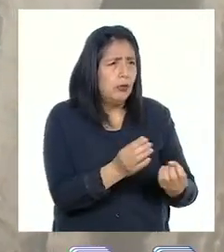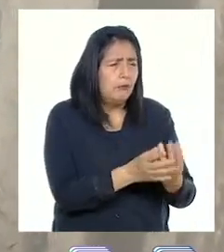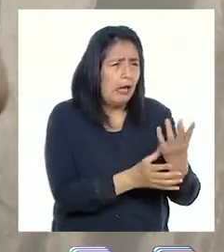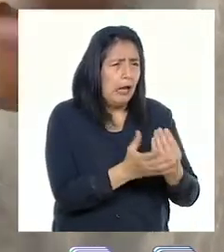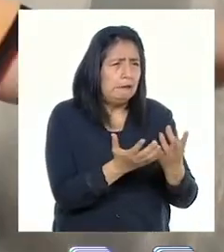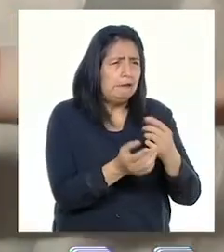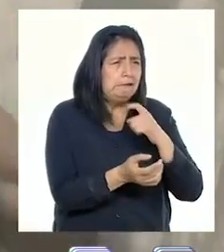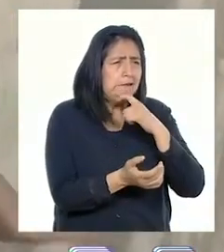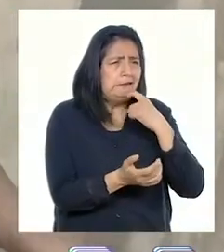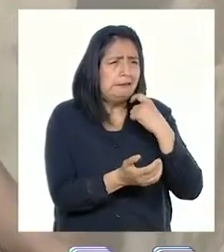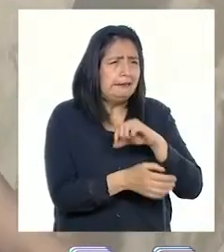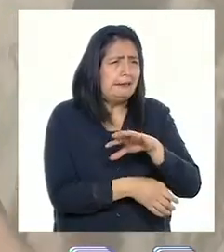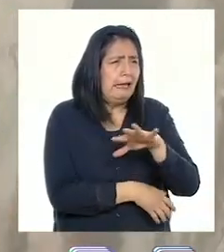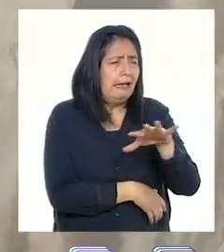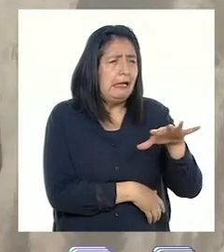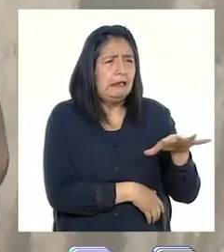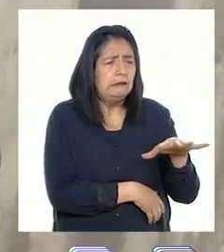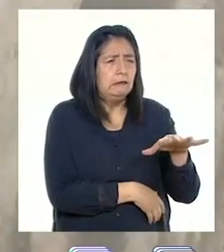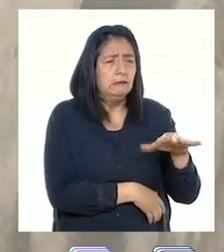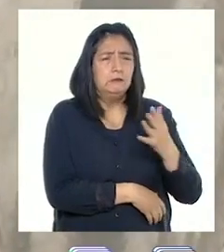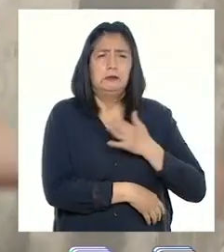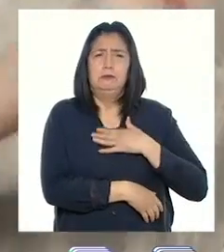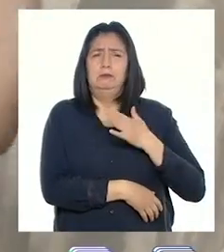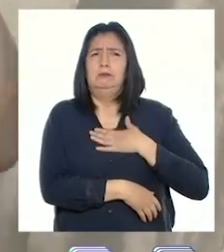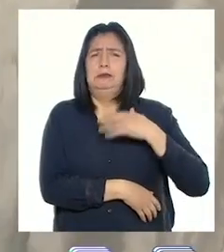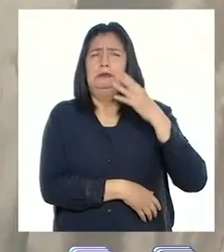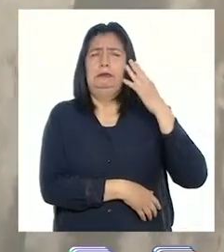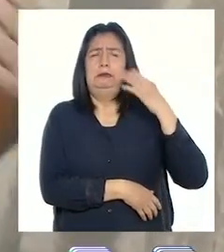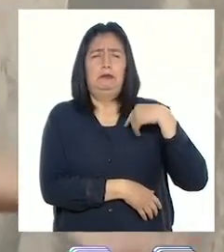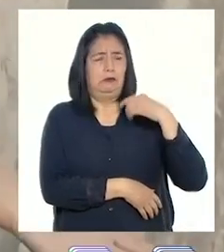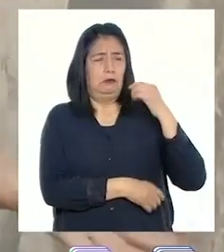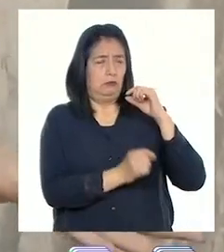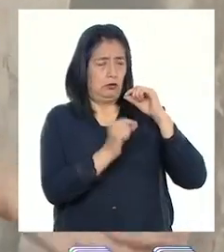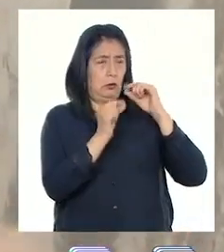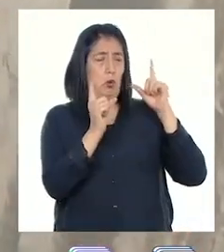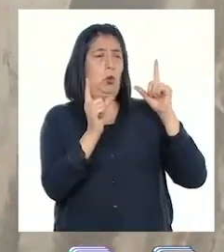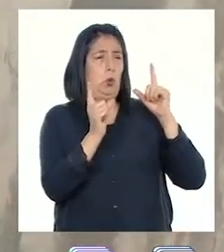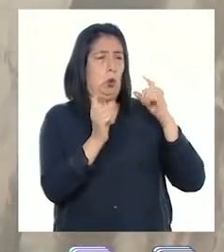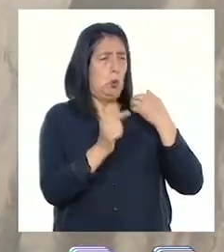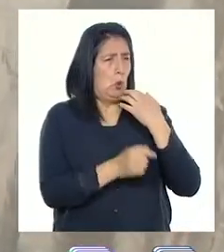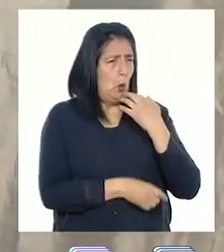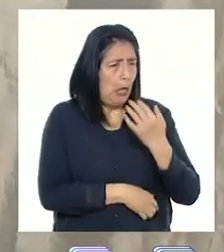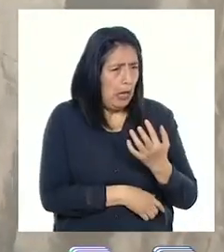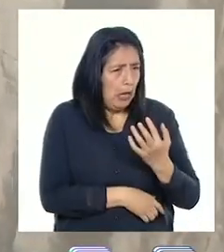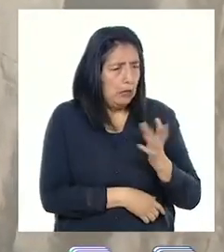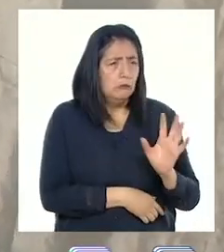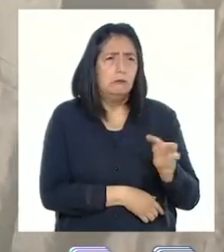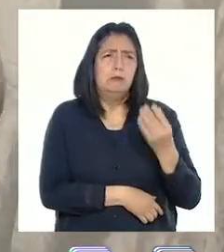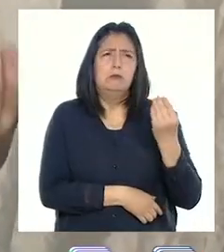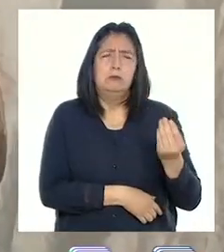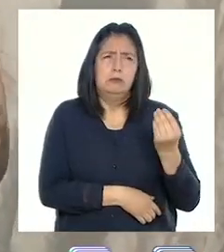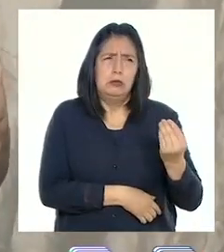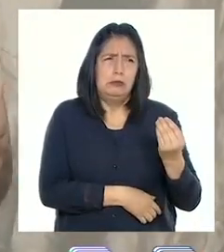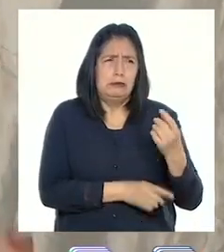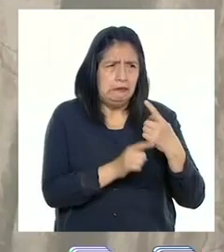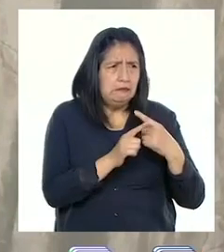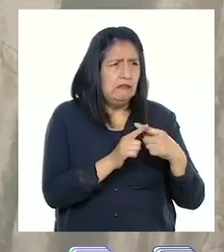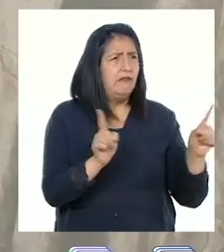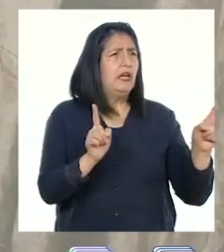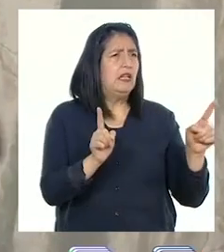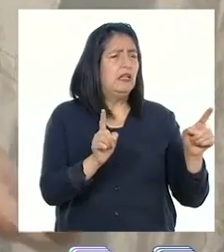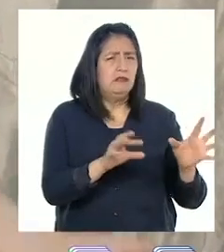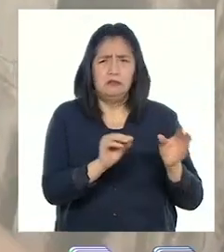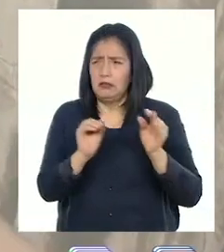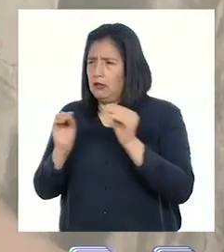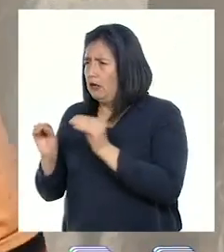Era un desierto. Para mí fue sorprendente, porque era muy diferente